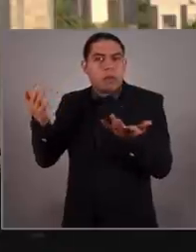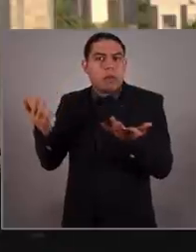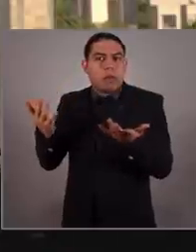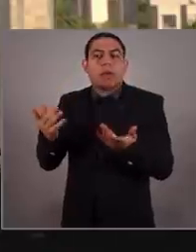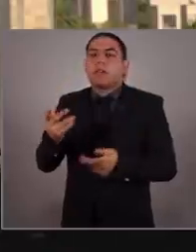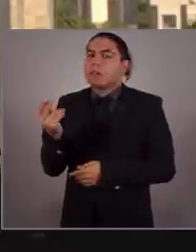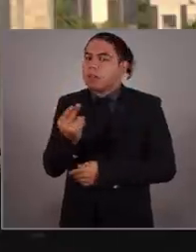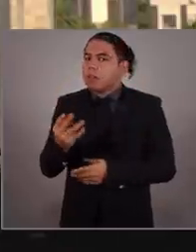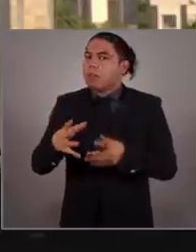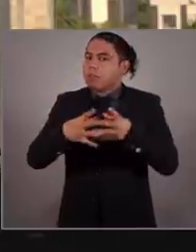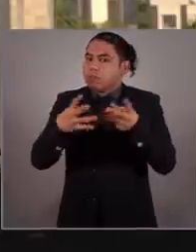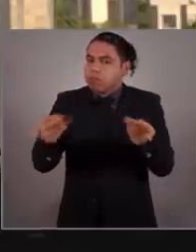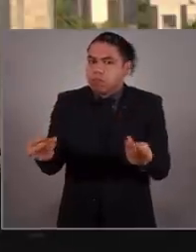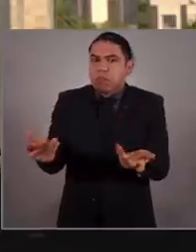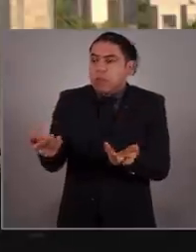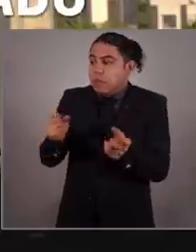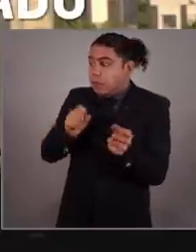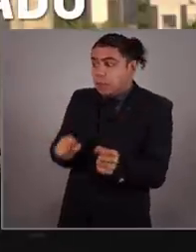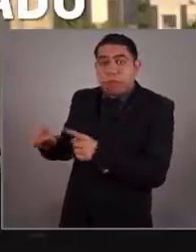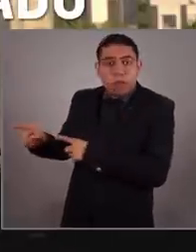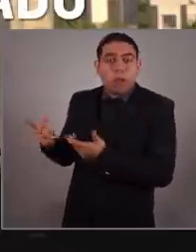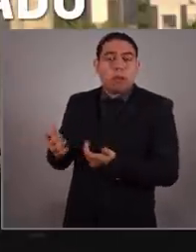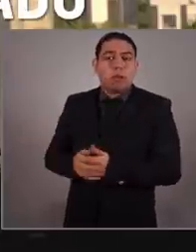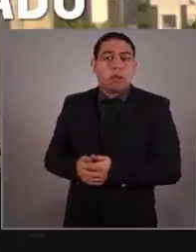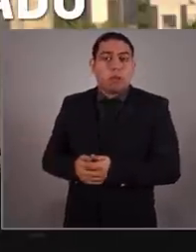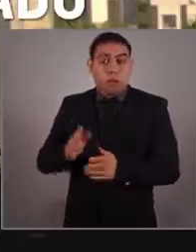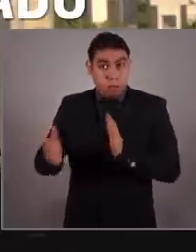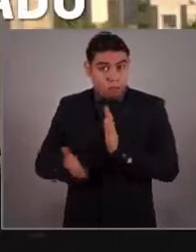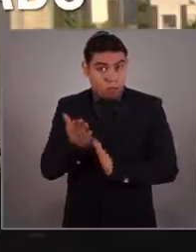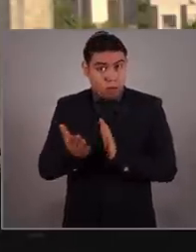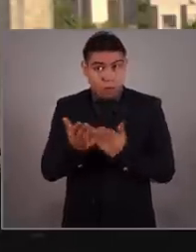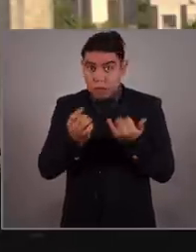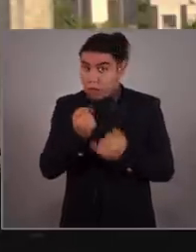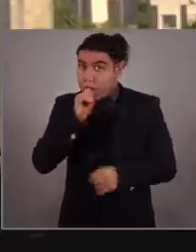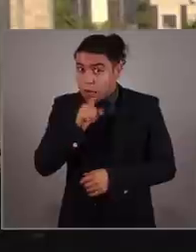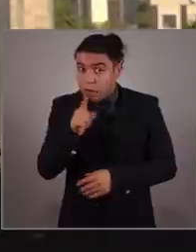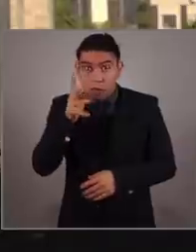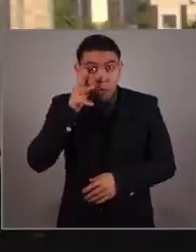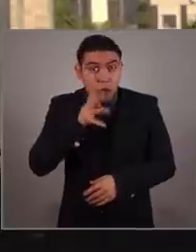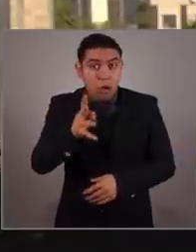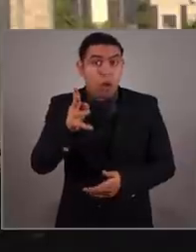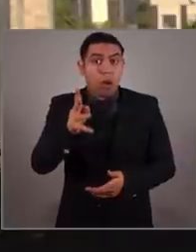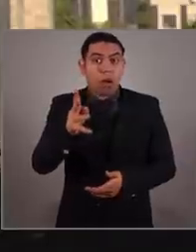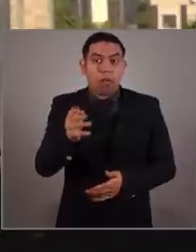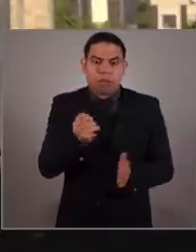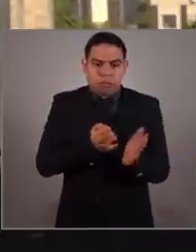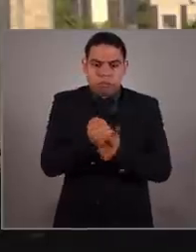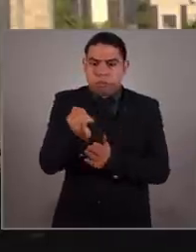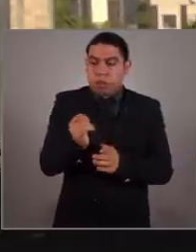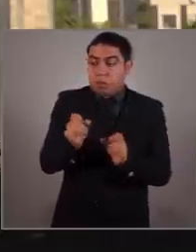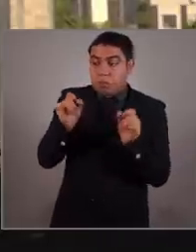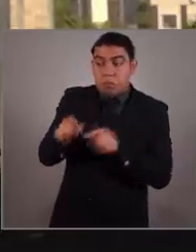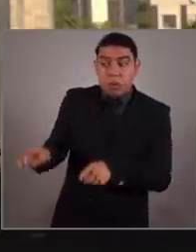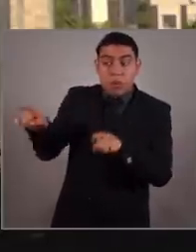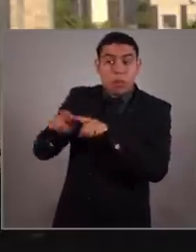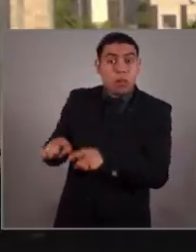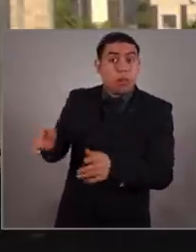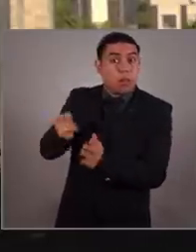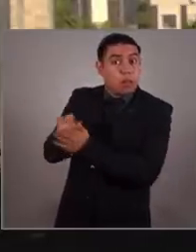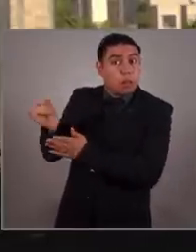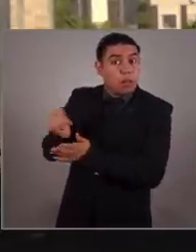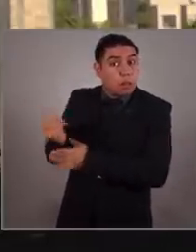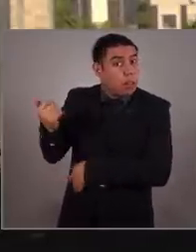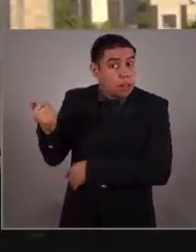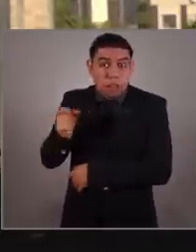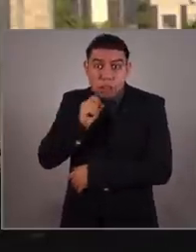y las soluciones del pasado. No se puede construir futuro si deciden los mismos de